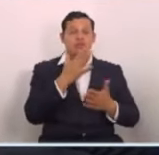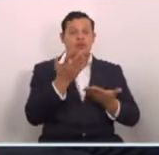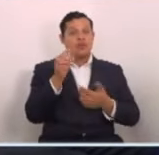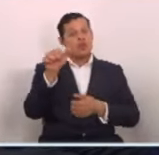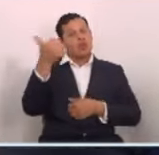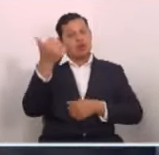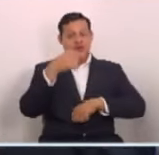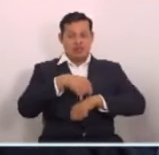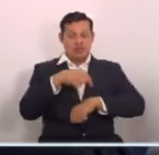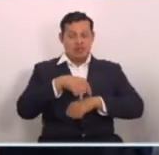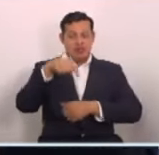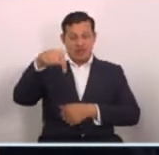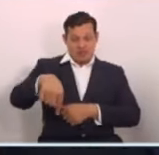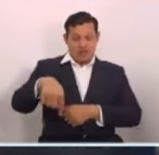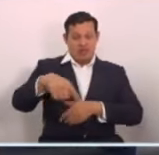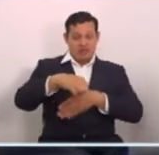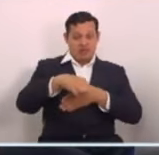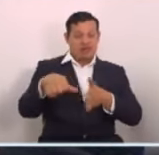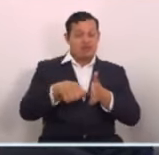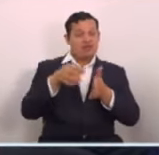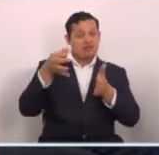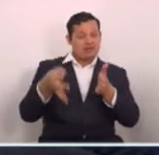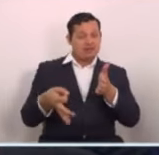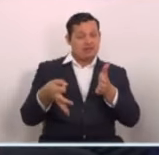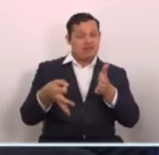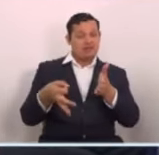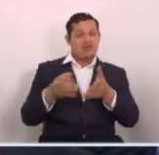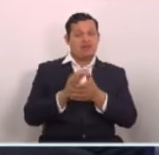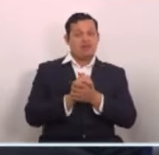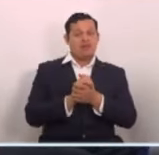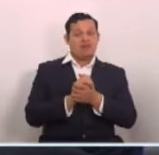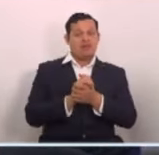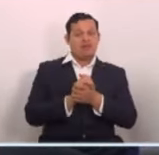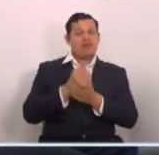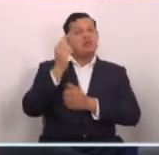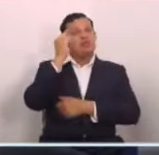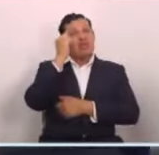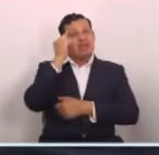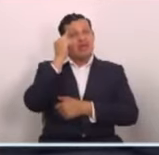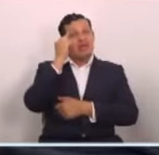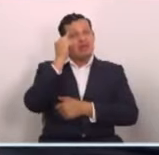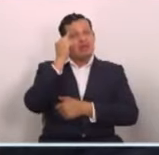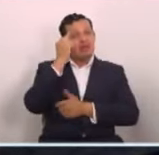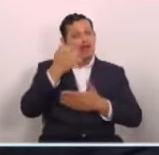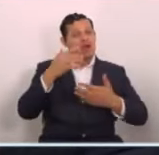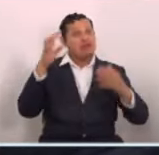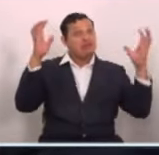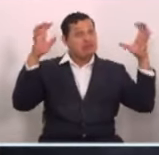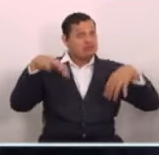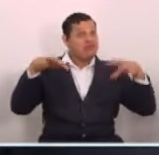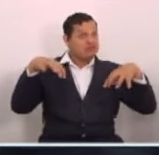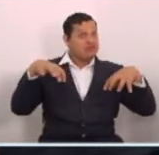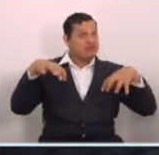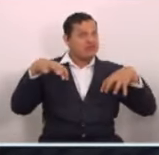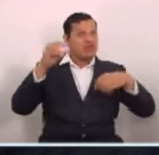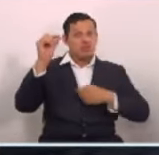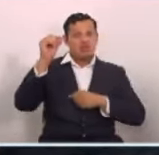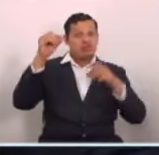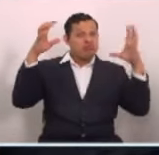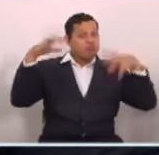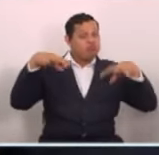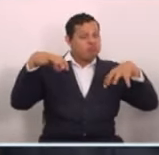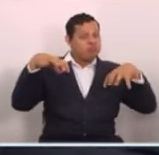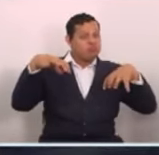en otros tiempos aquí en esta Asamblea Legislativa se estuviera pensando si esta es una lluvia, si este es un chubasco